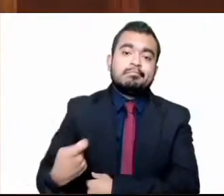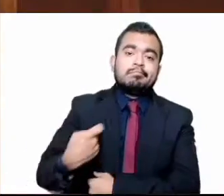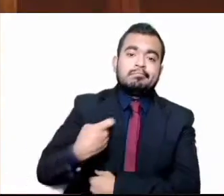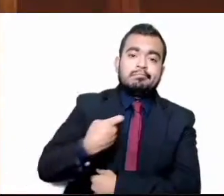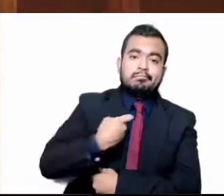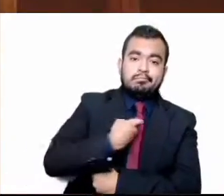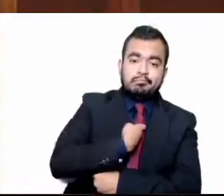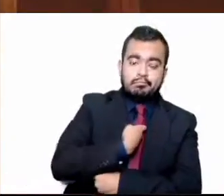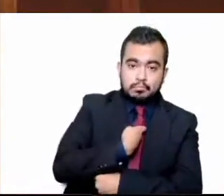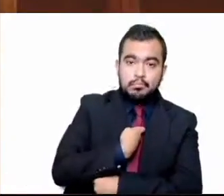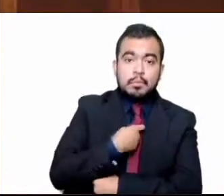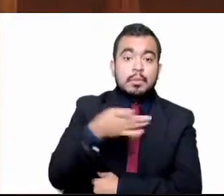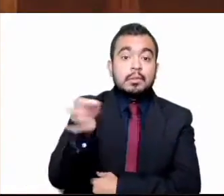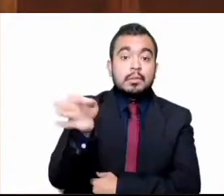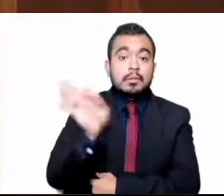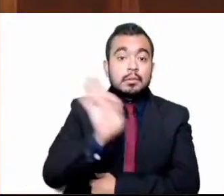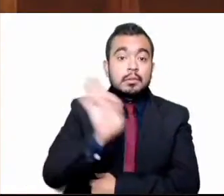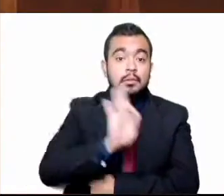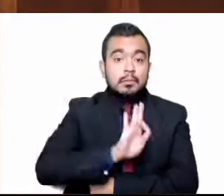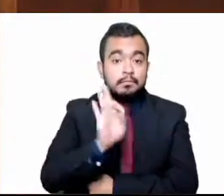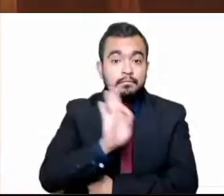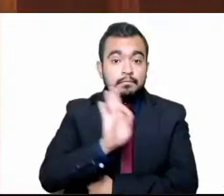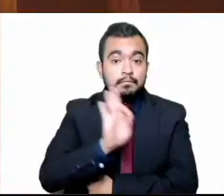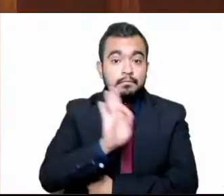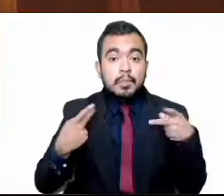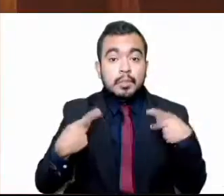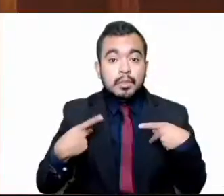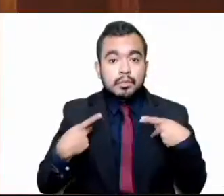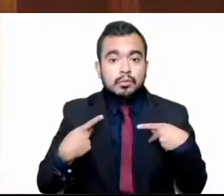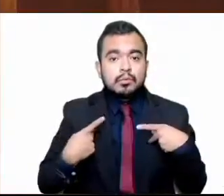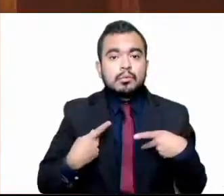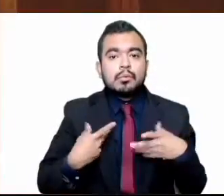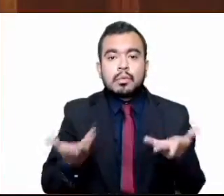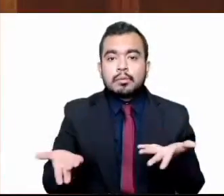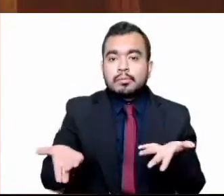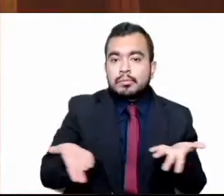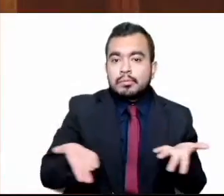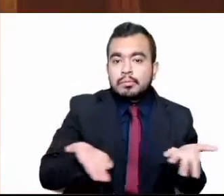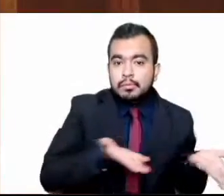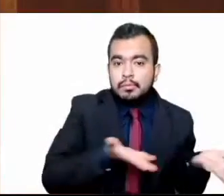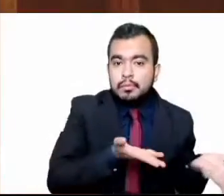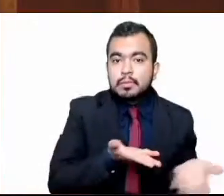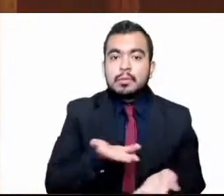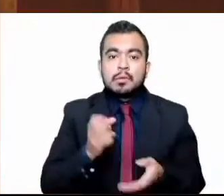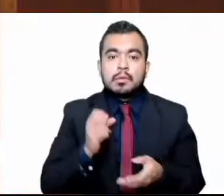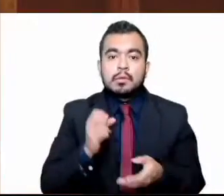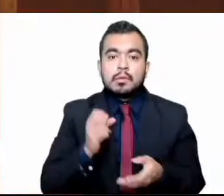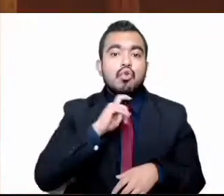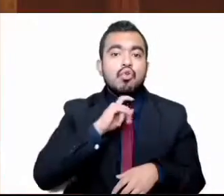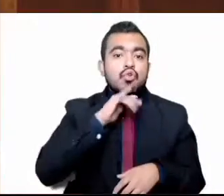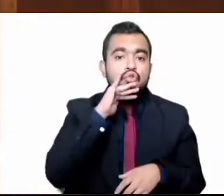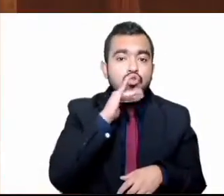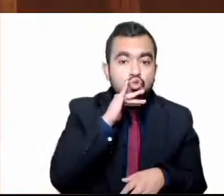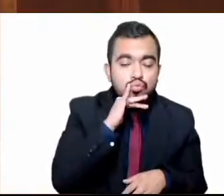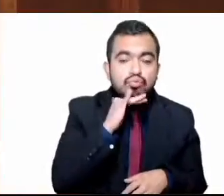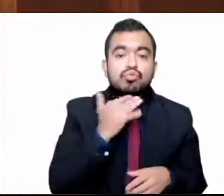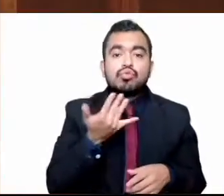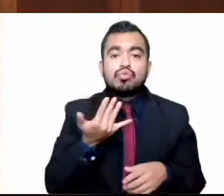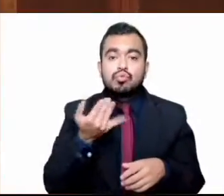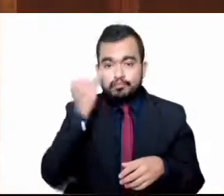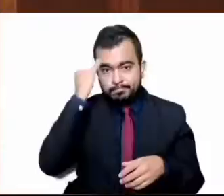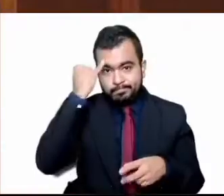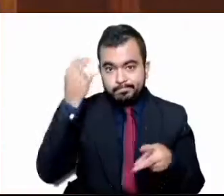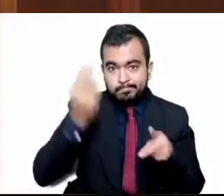persona que facilite, participe o propicie la corrupción, lenocidio, trata y